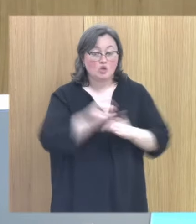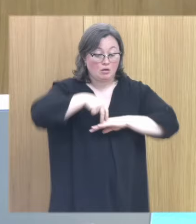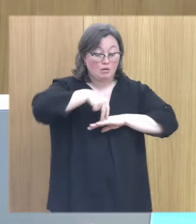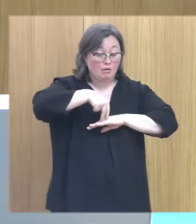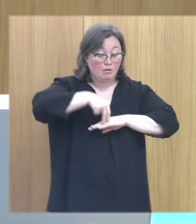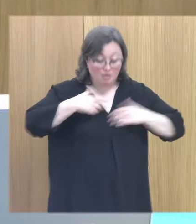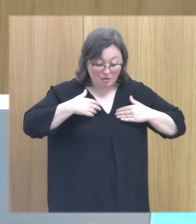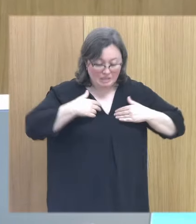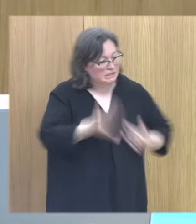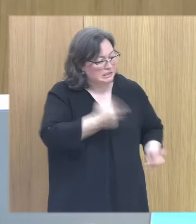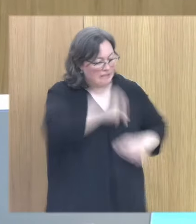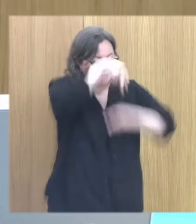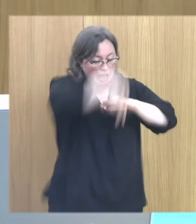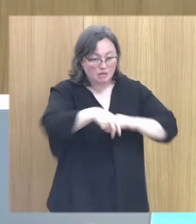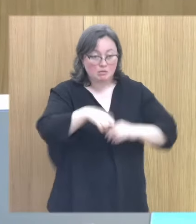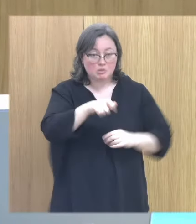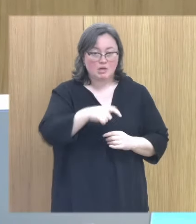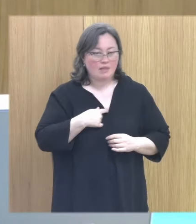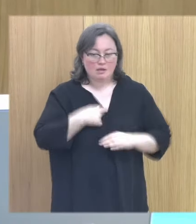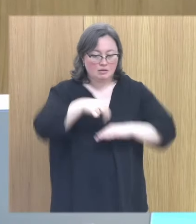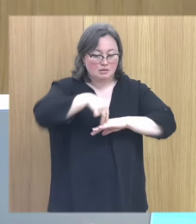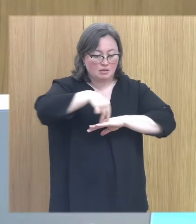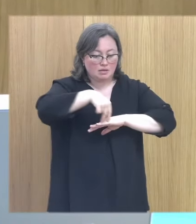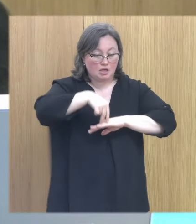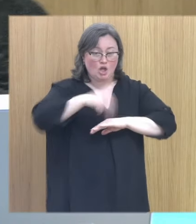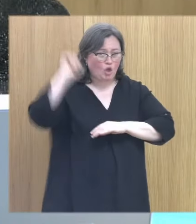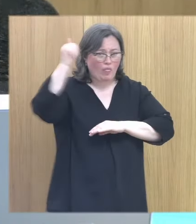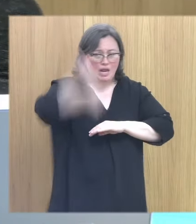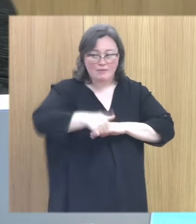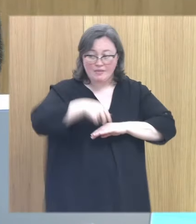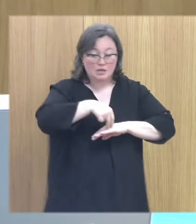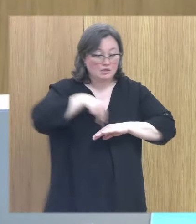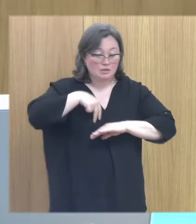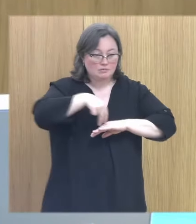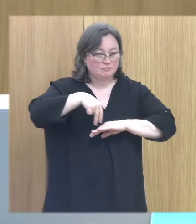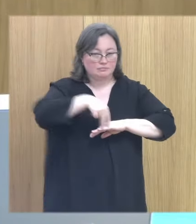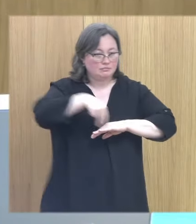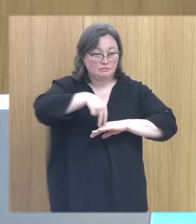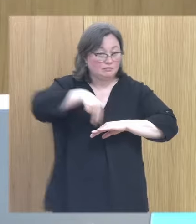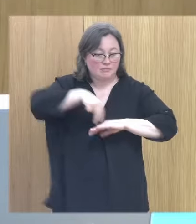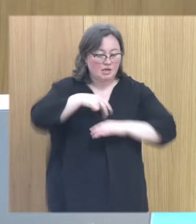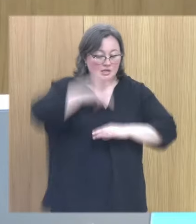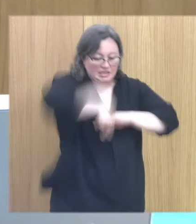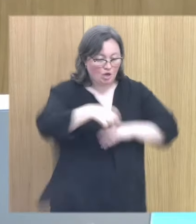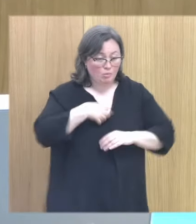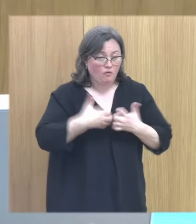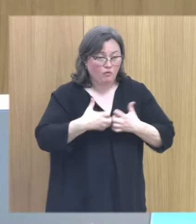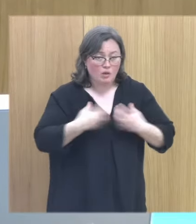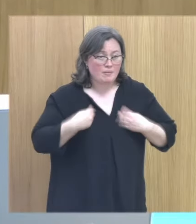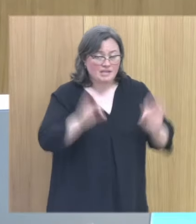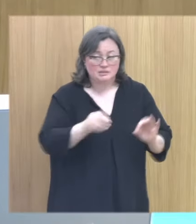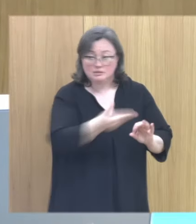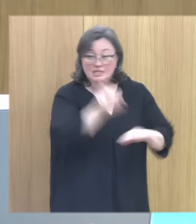precipicio y te dice salta y hay gente que se pasa toda la vida haciendo así para no saltar digo pero la vida funciona es así